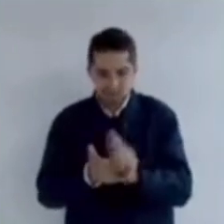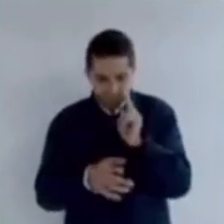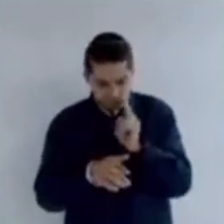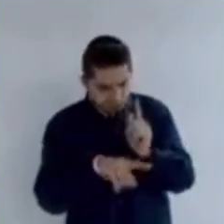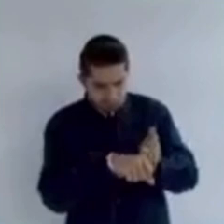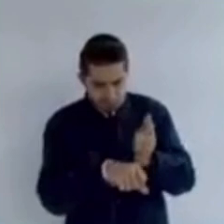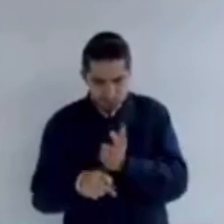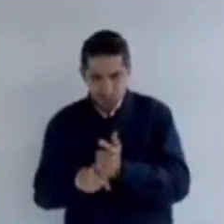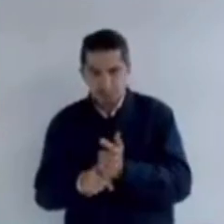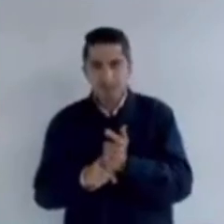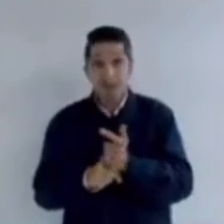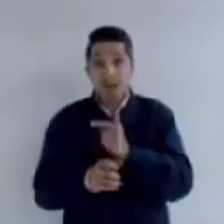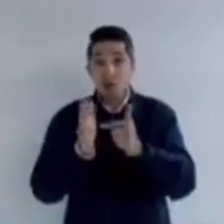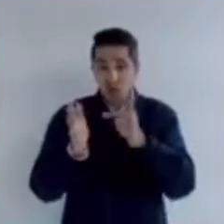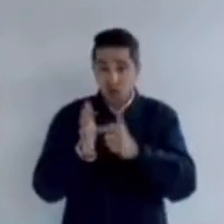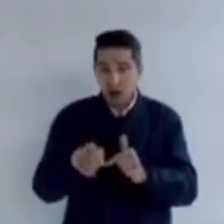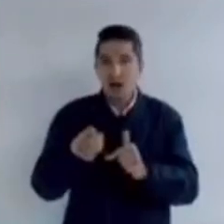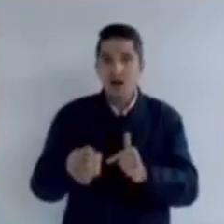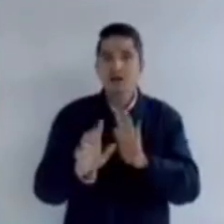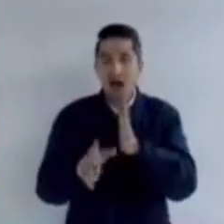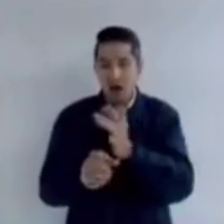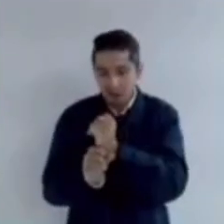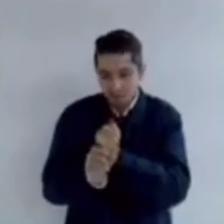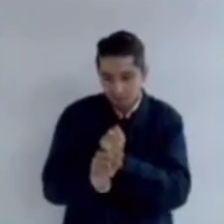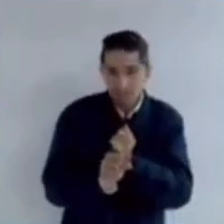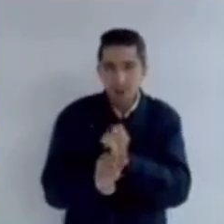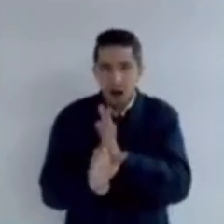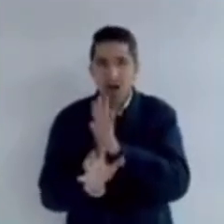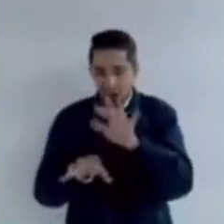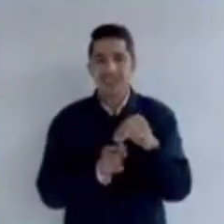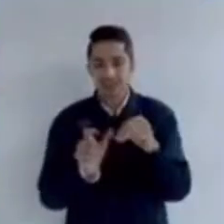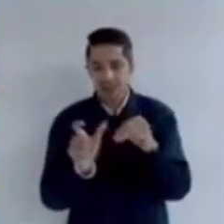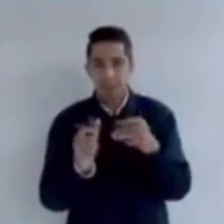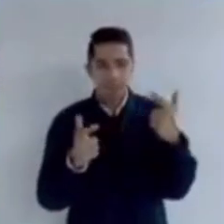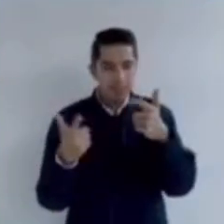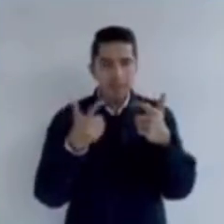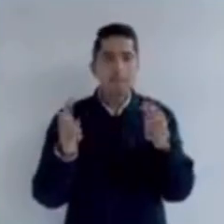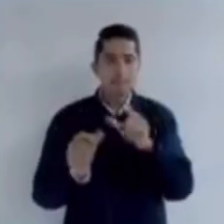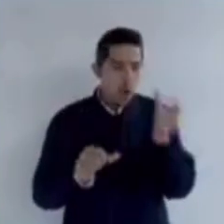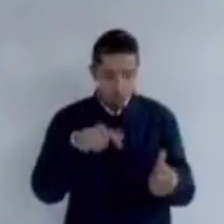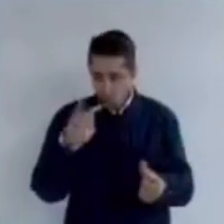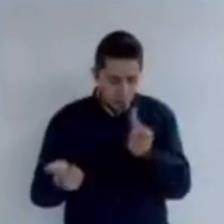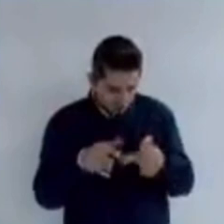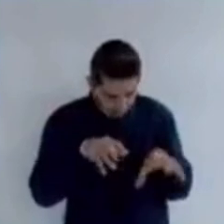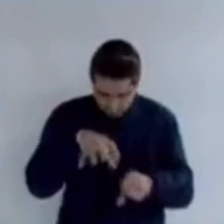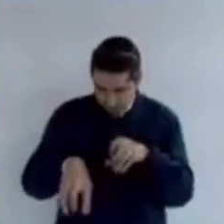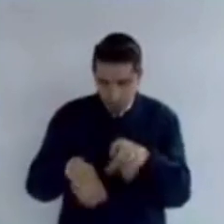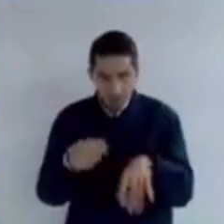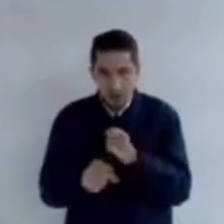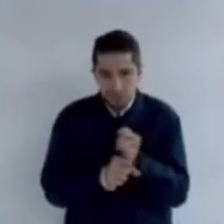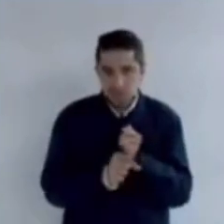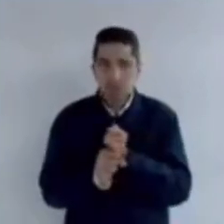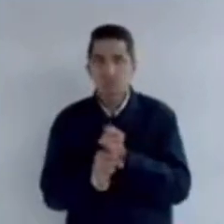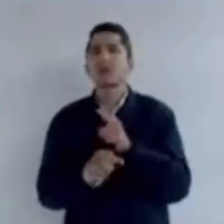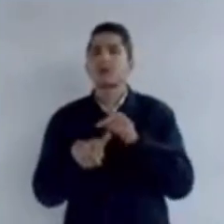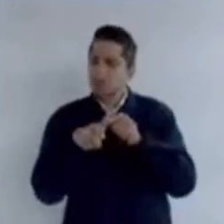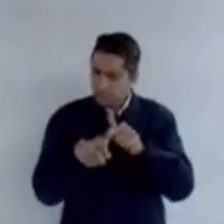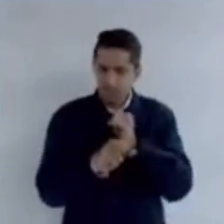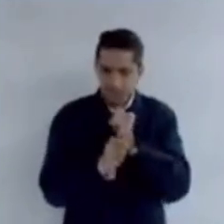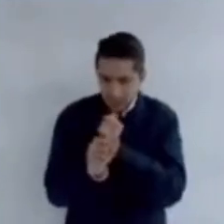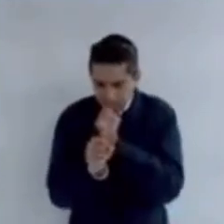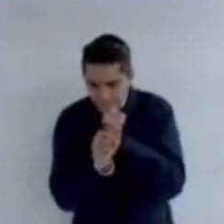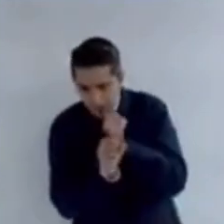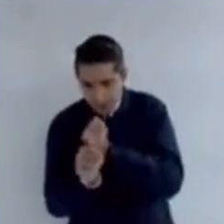se recolectó una centena de cartuchos percutidos. Al continuar con los trabajos de investigación, se